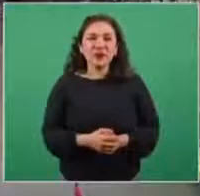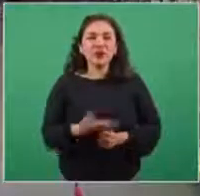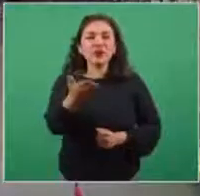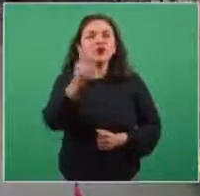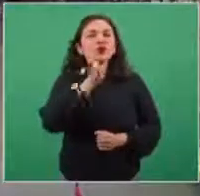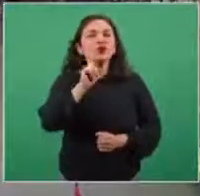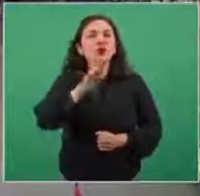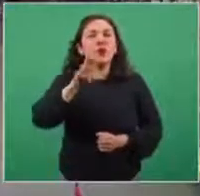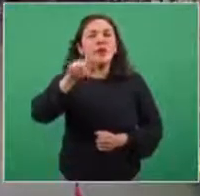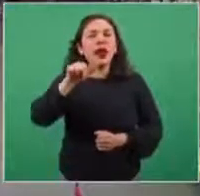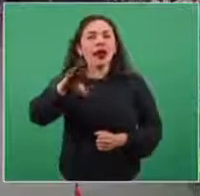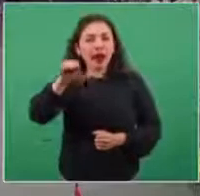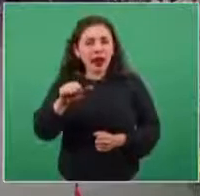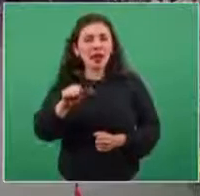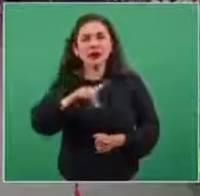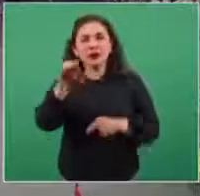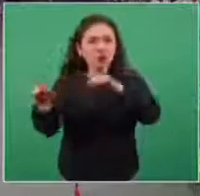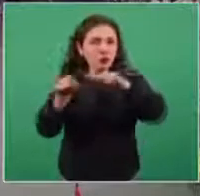y nos vamos siguiendo uno y uno.